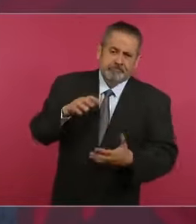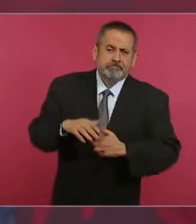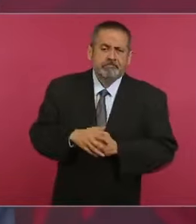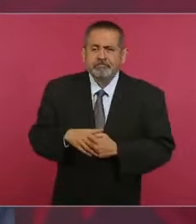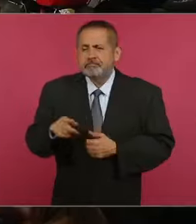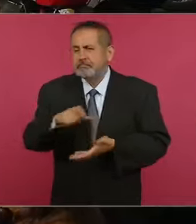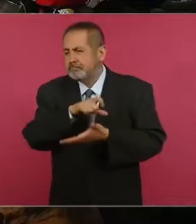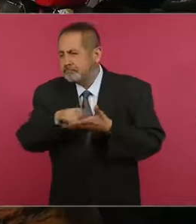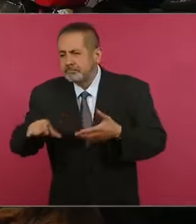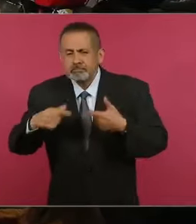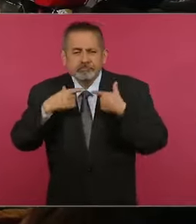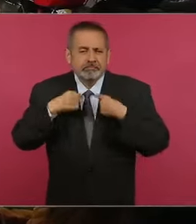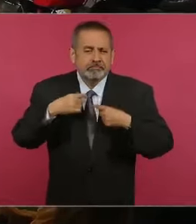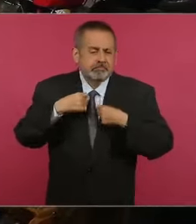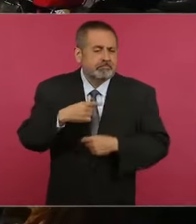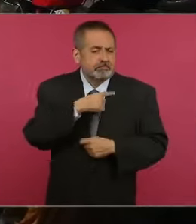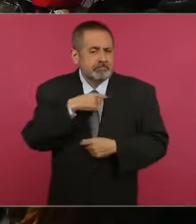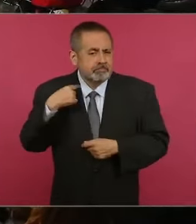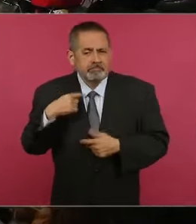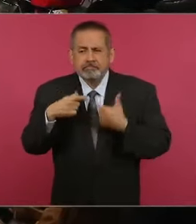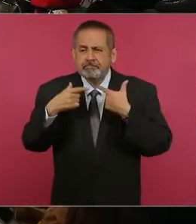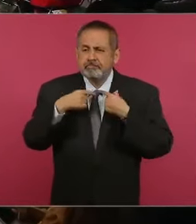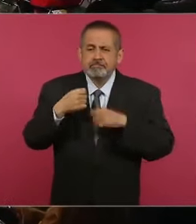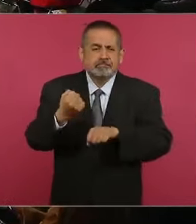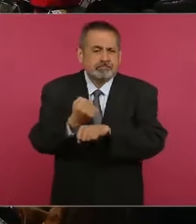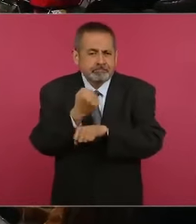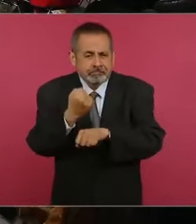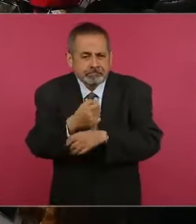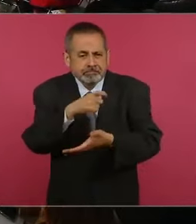compra una camisa, el que compra un par de zapatos?